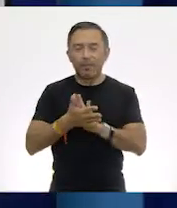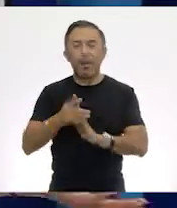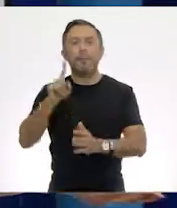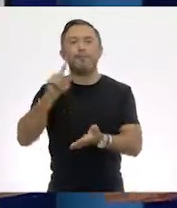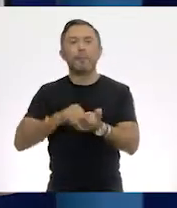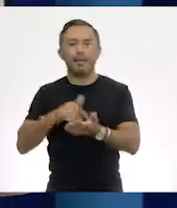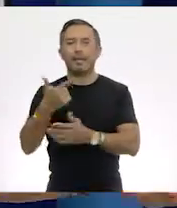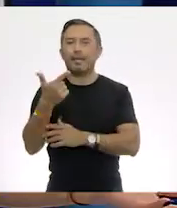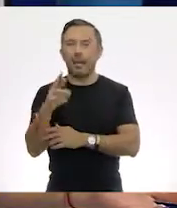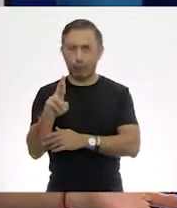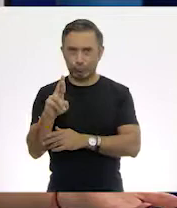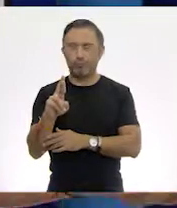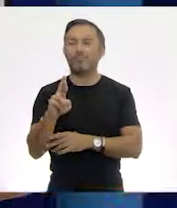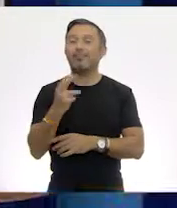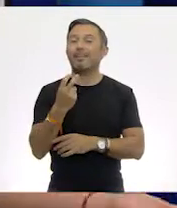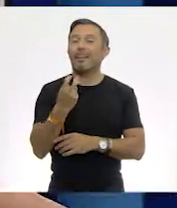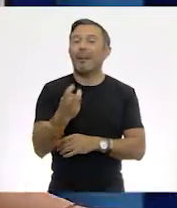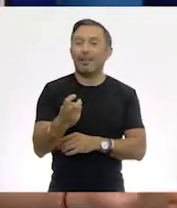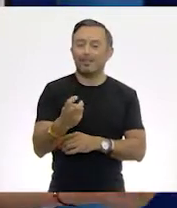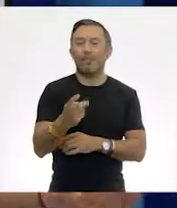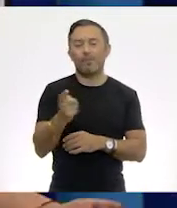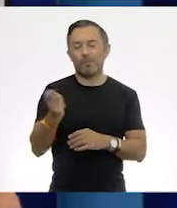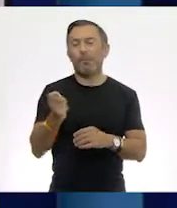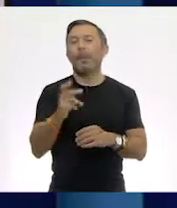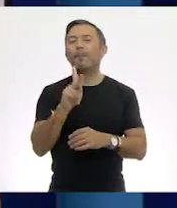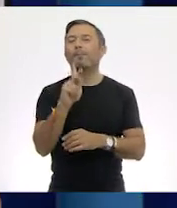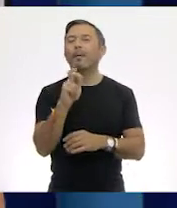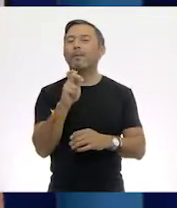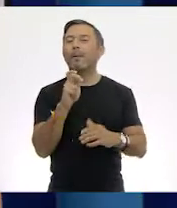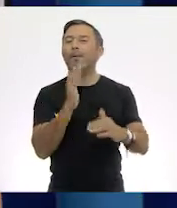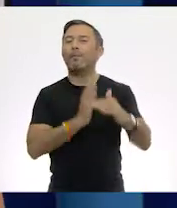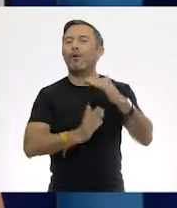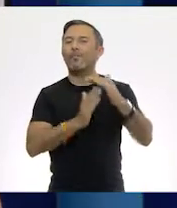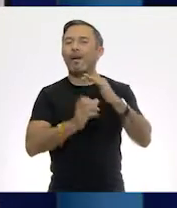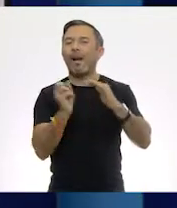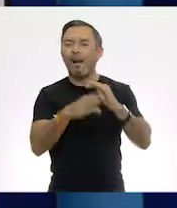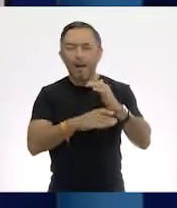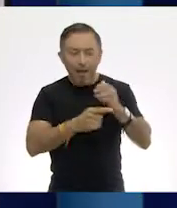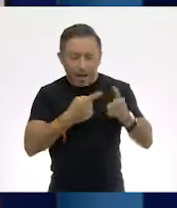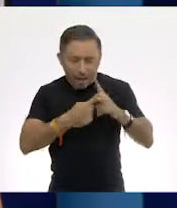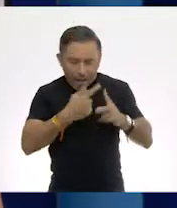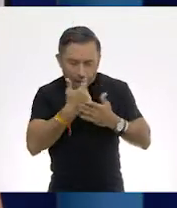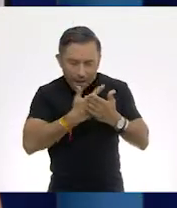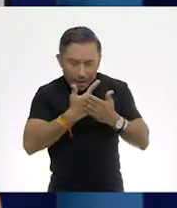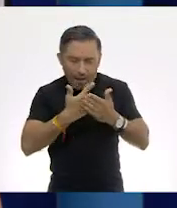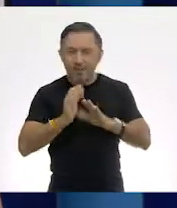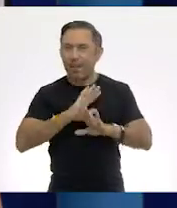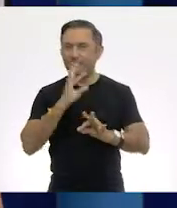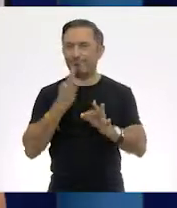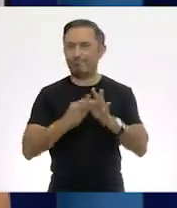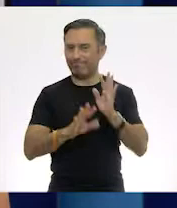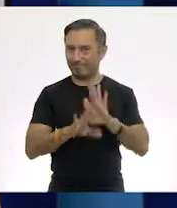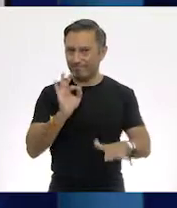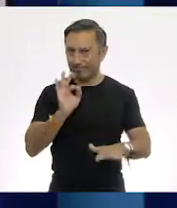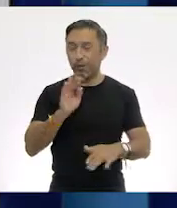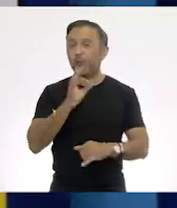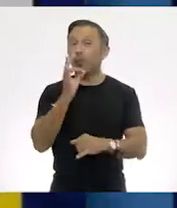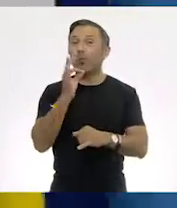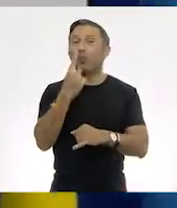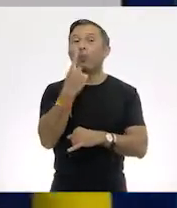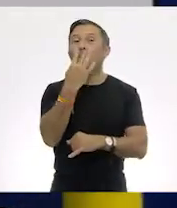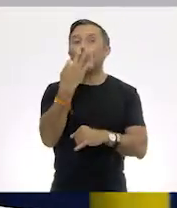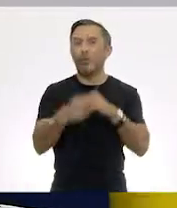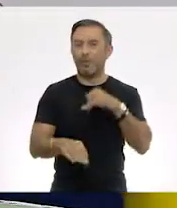resolvimos problemas en la bodega de Don Pepe. Para finalizar, vamos a completar esta